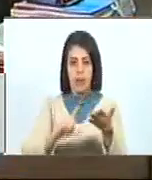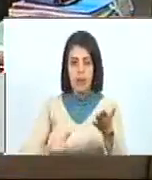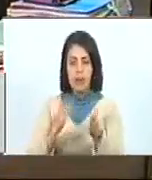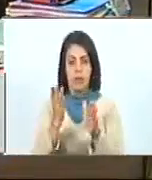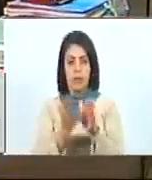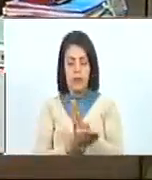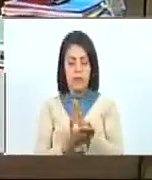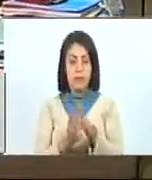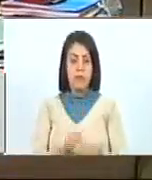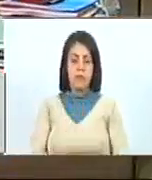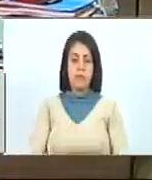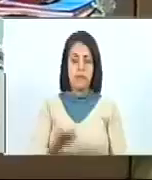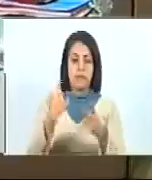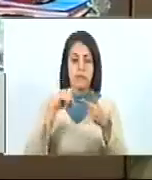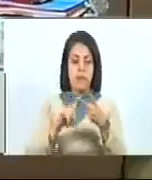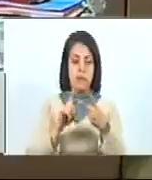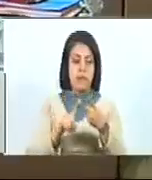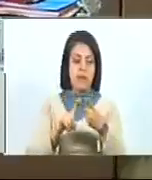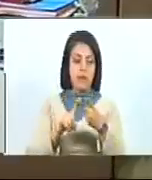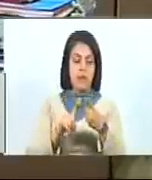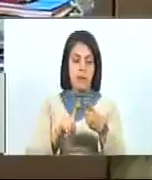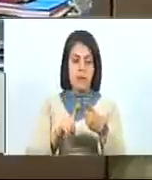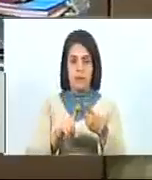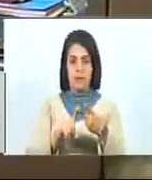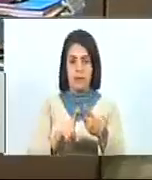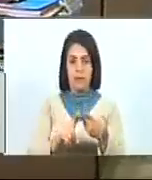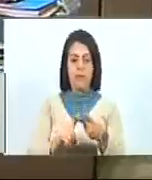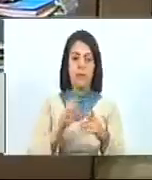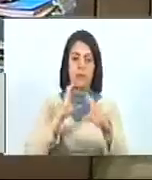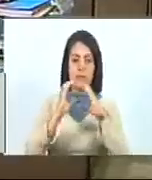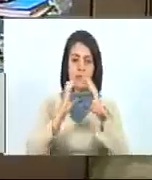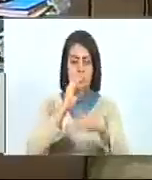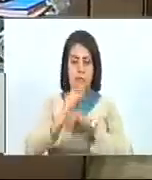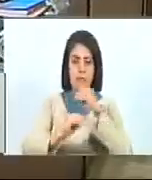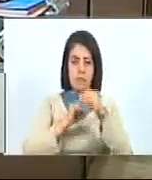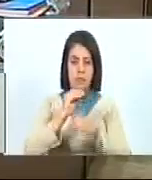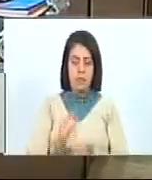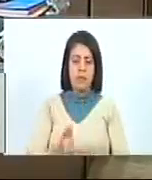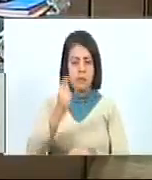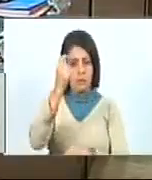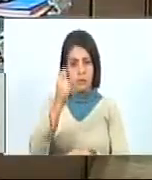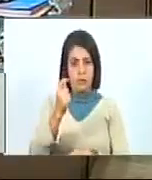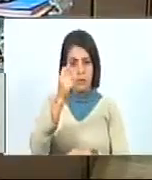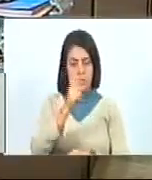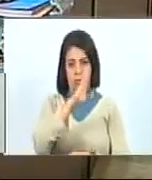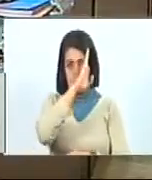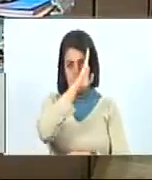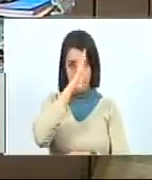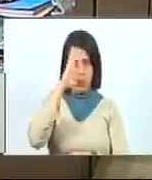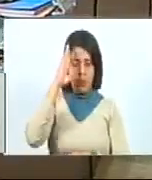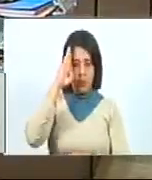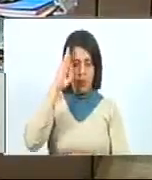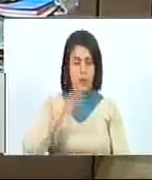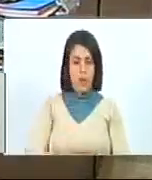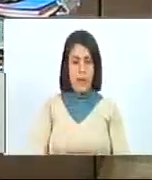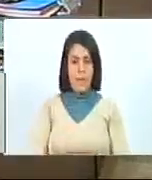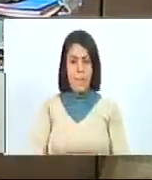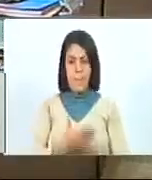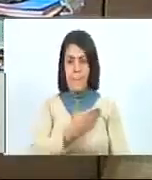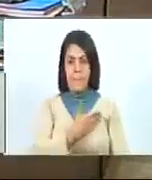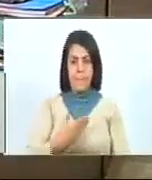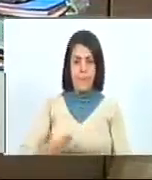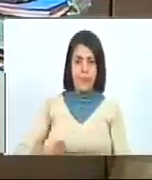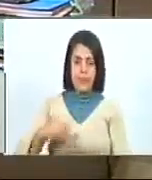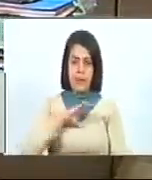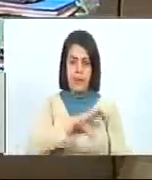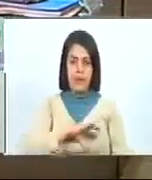anexa. Segundo punto de la cuenta. Comunicación suscrita por el diputado Diosdado Cabello Rondón, presidente